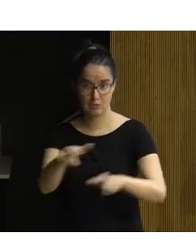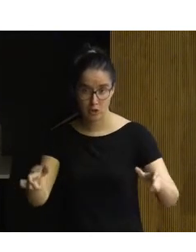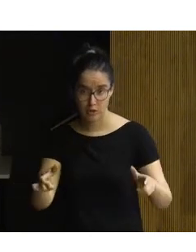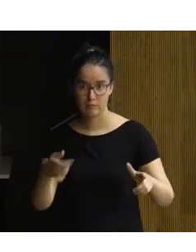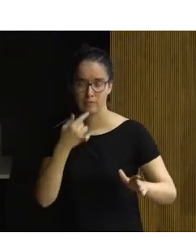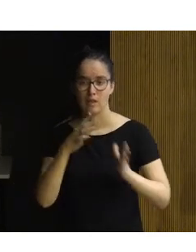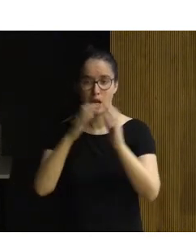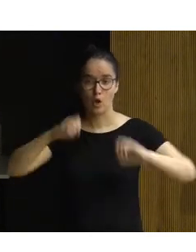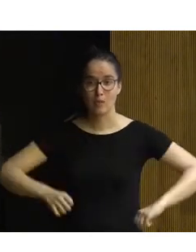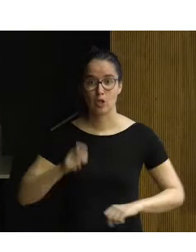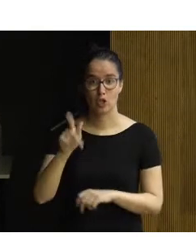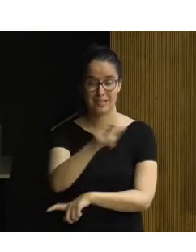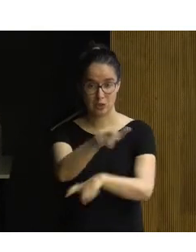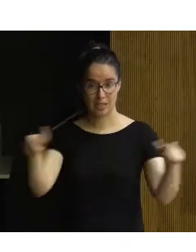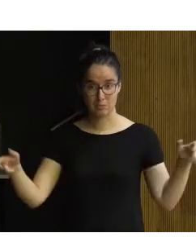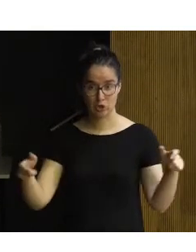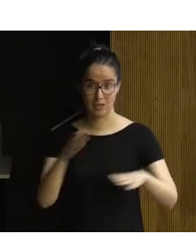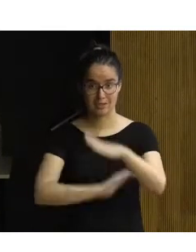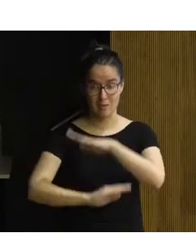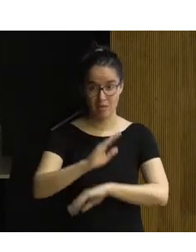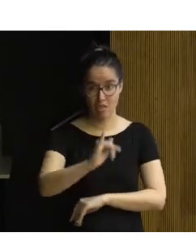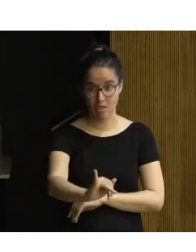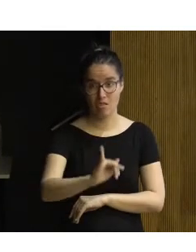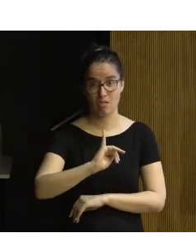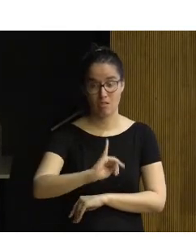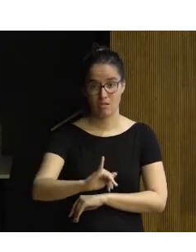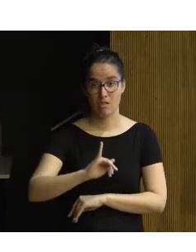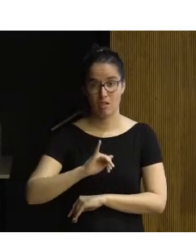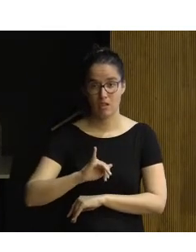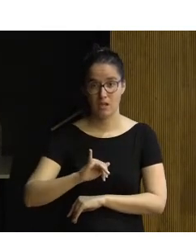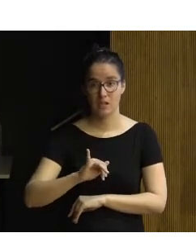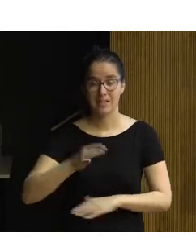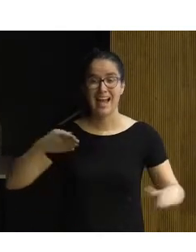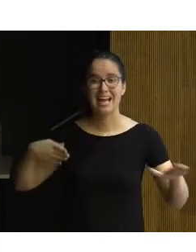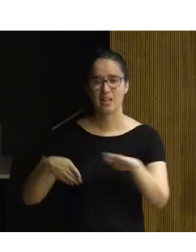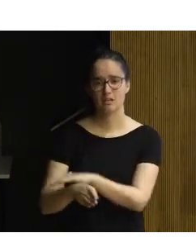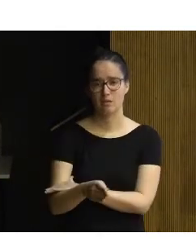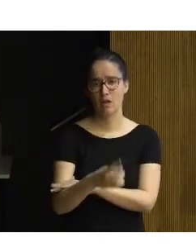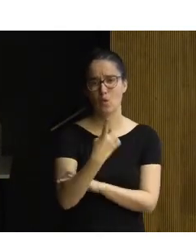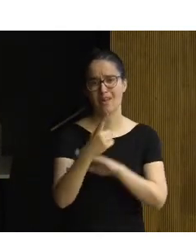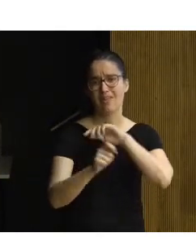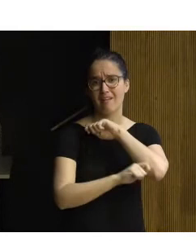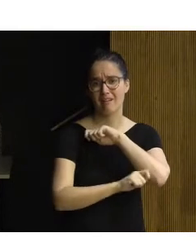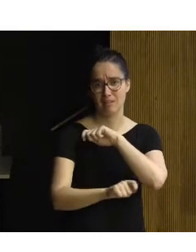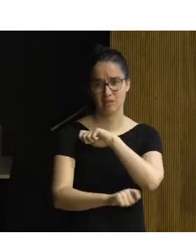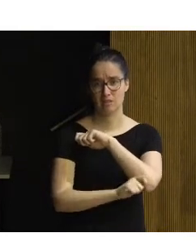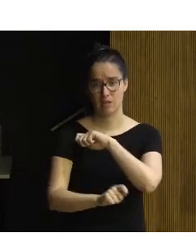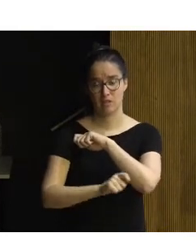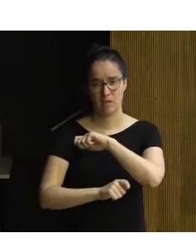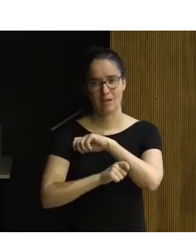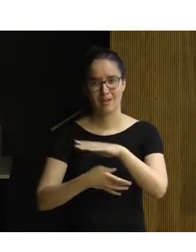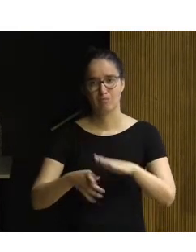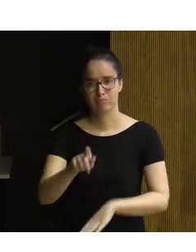acuerdo a la Convención sobre los Derechos de las Personas con Discapacidad, la accesibilidad es una de las estrategias que hacen esto